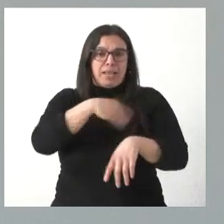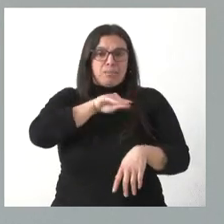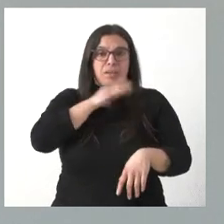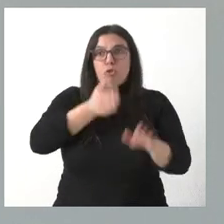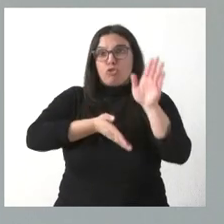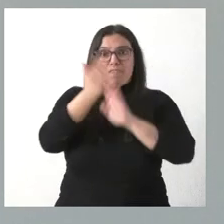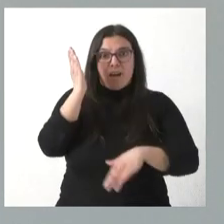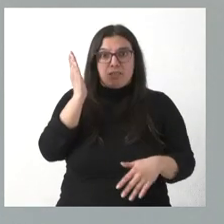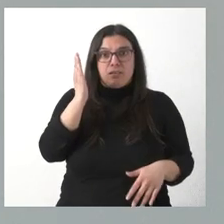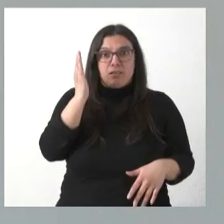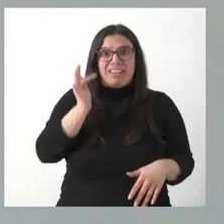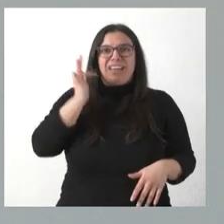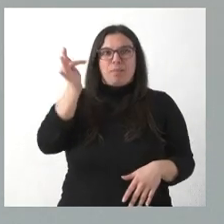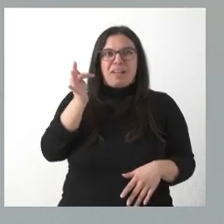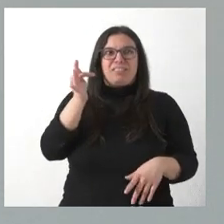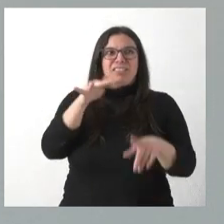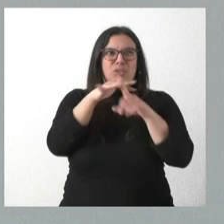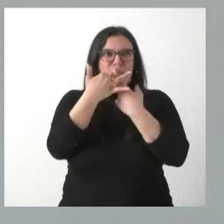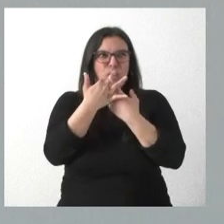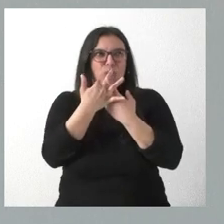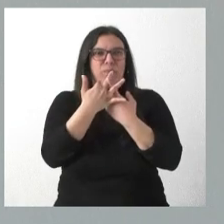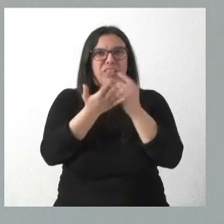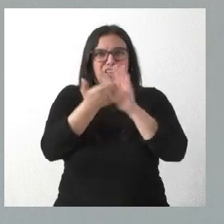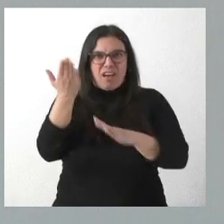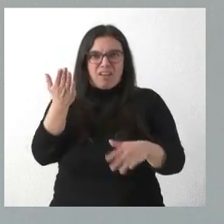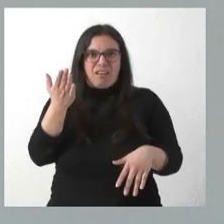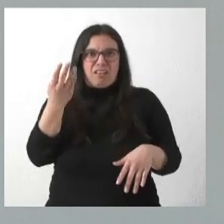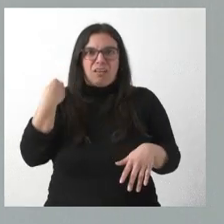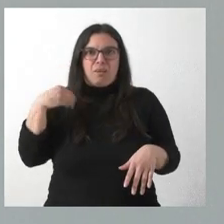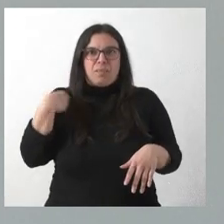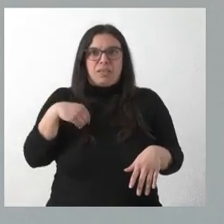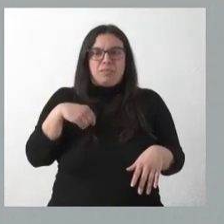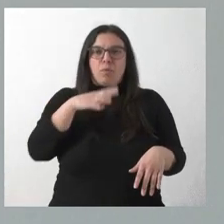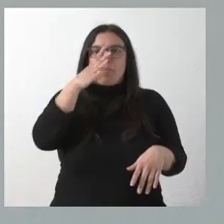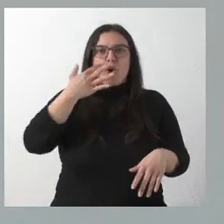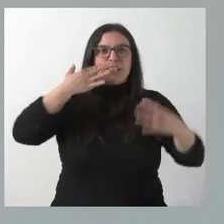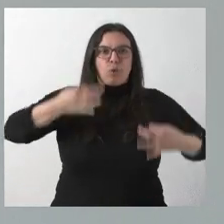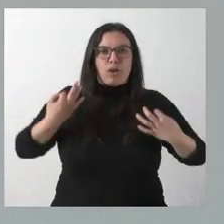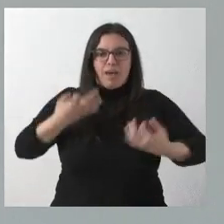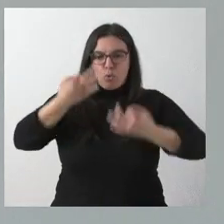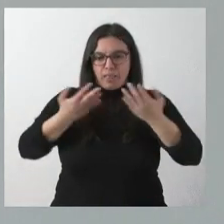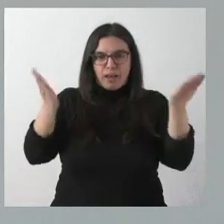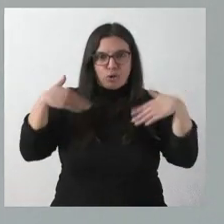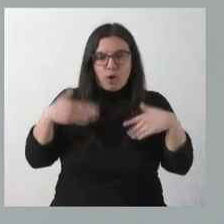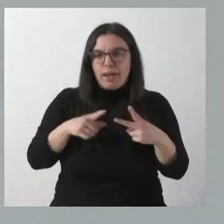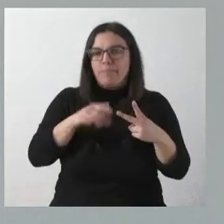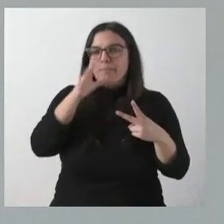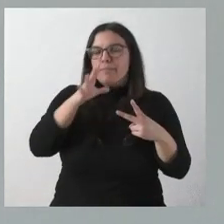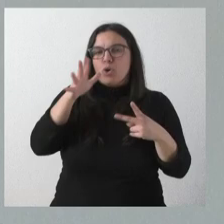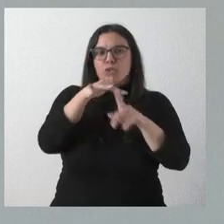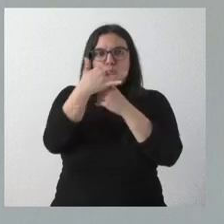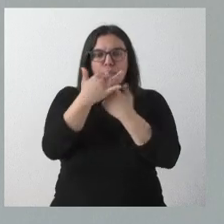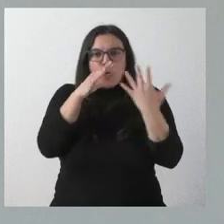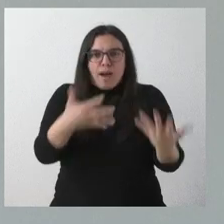se vayan en el contexto en el que se han ido, que es anunciando que se van por la falta de seguridad jurídica, por las circunstancias que en este momento